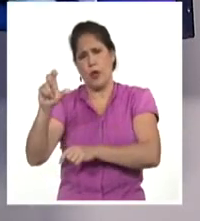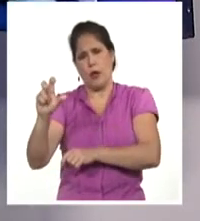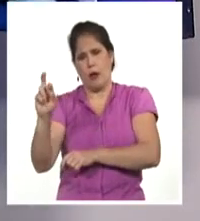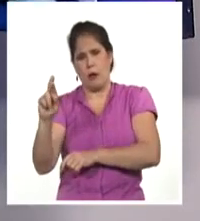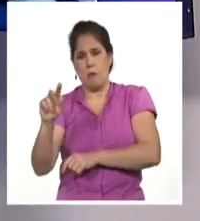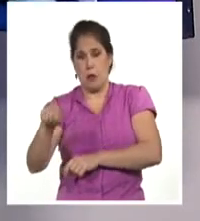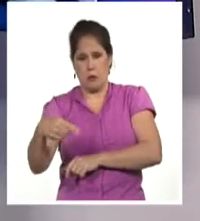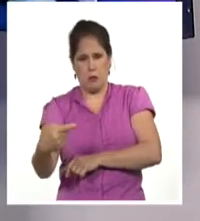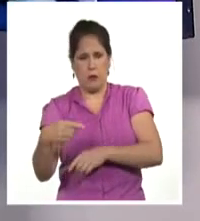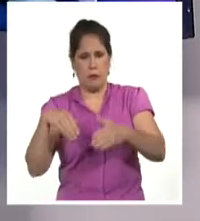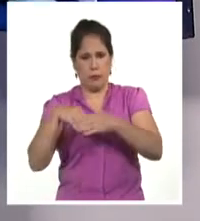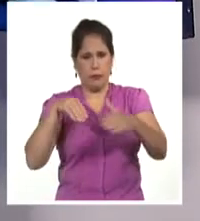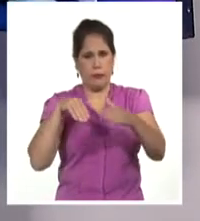Y hasta aquí el Deporte. Buenas noches. Buenas noches.